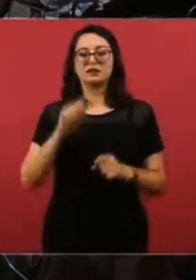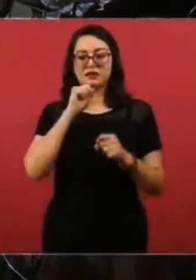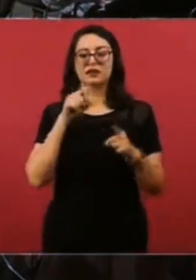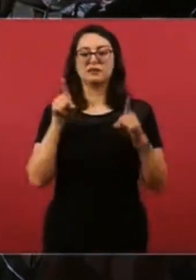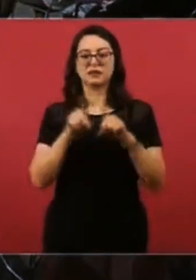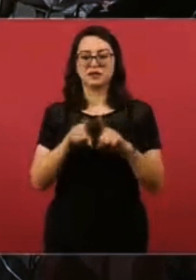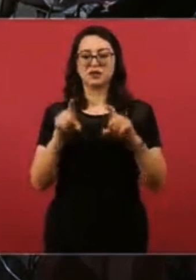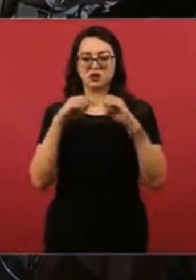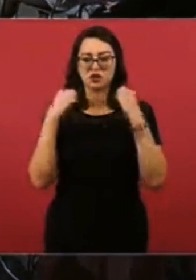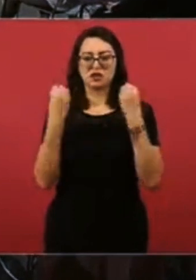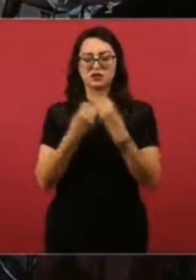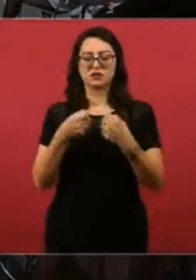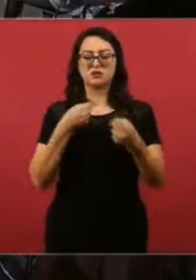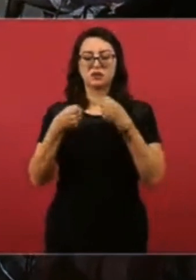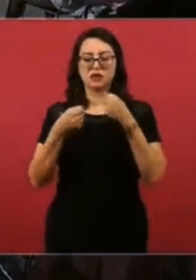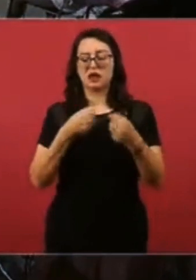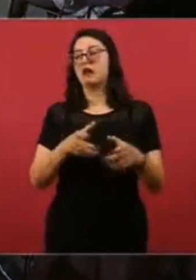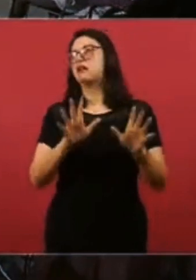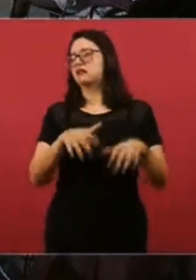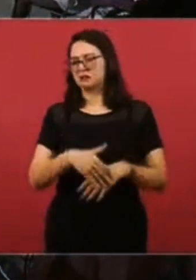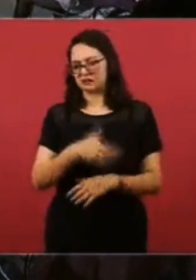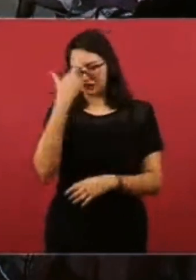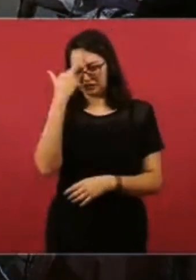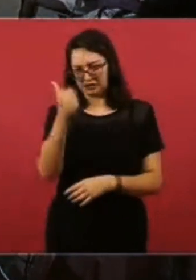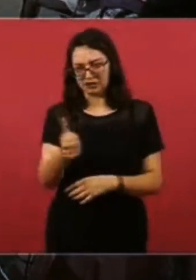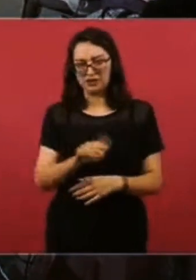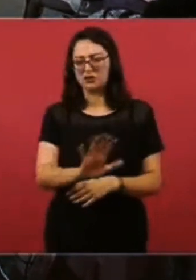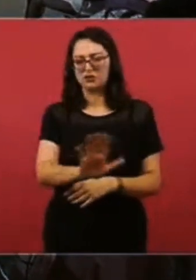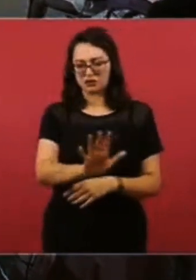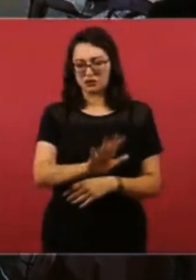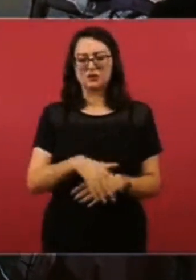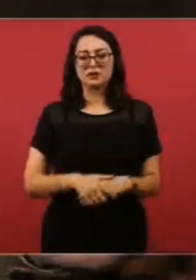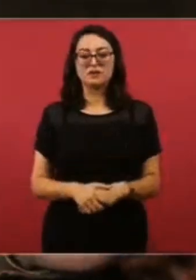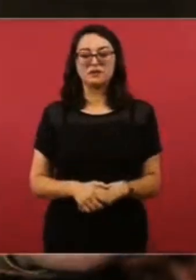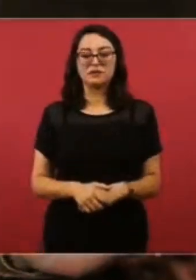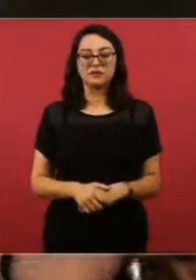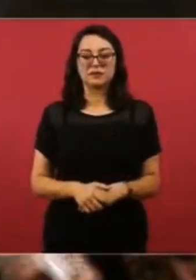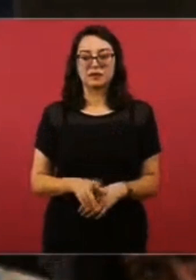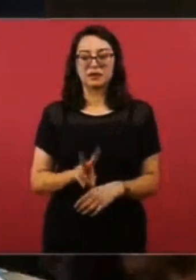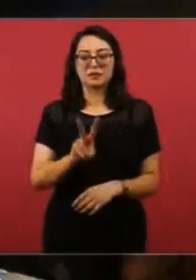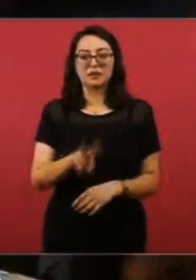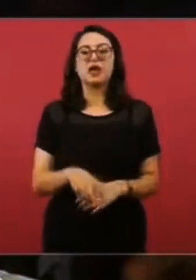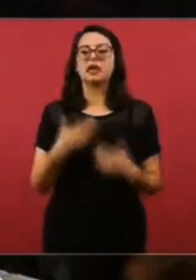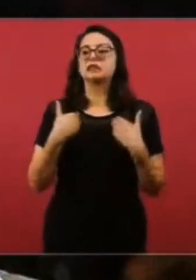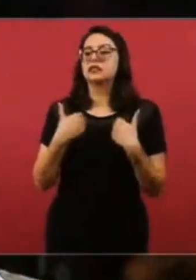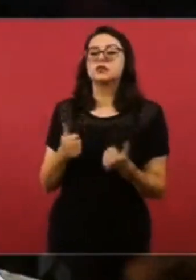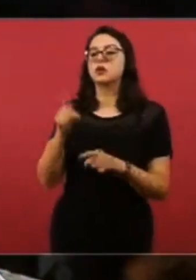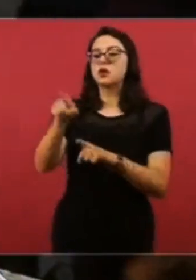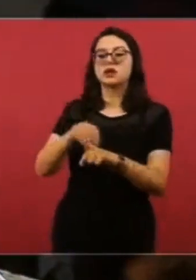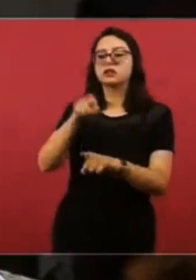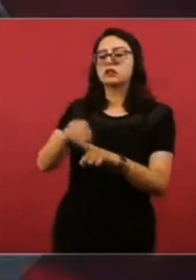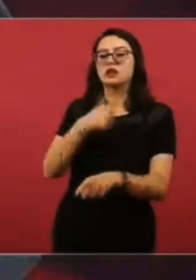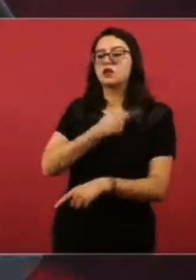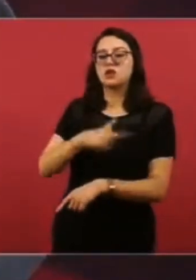editorial mexicana. Sí, con razón. Pero entiendo que no le guste la No, no, no, es que es un